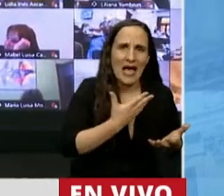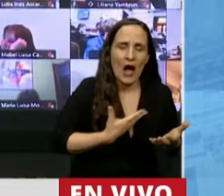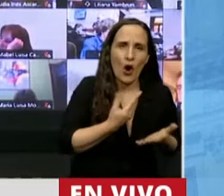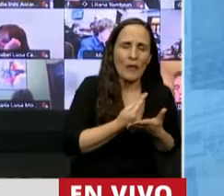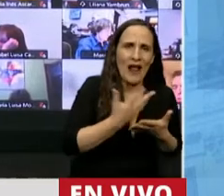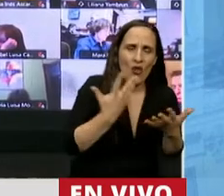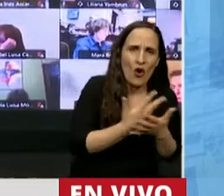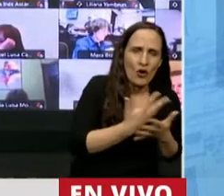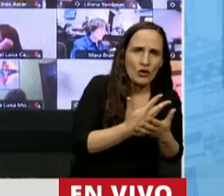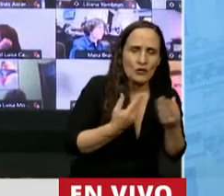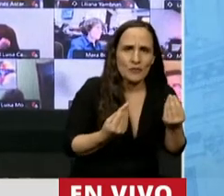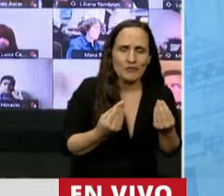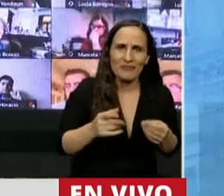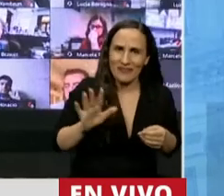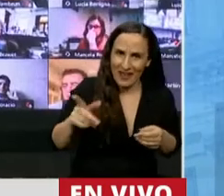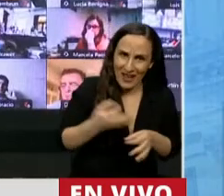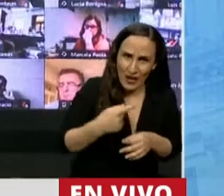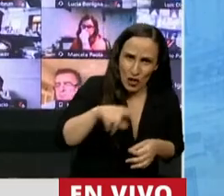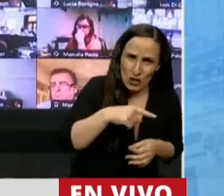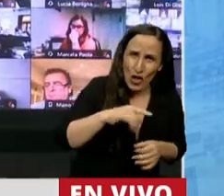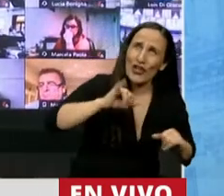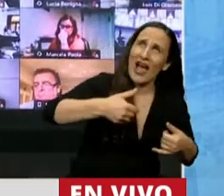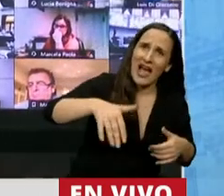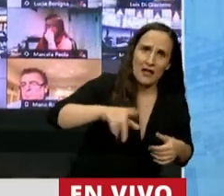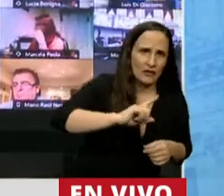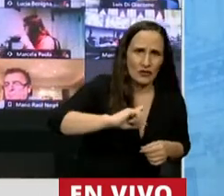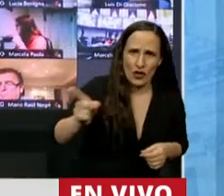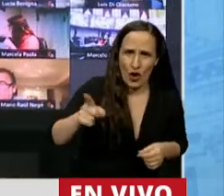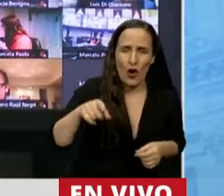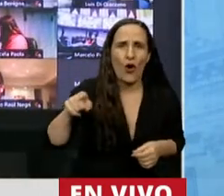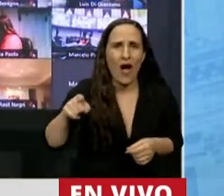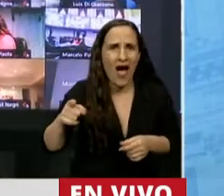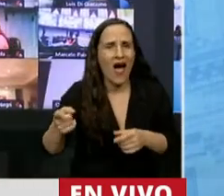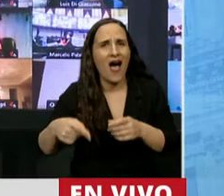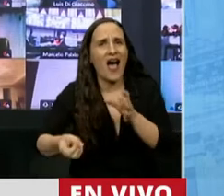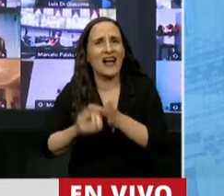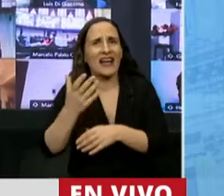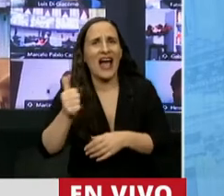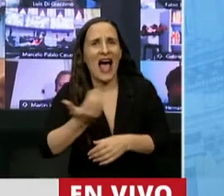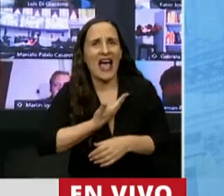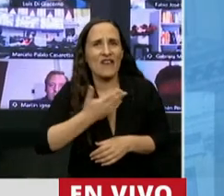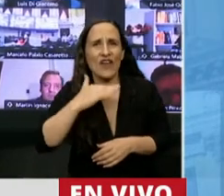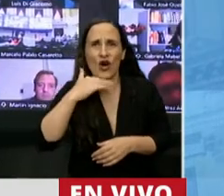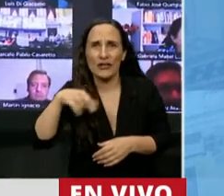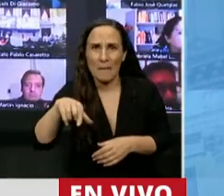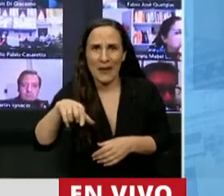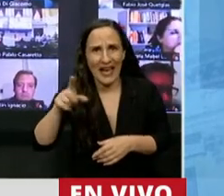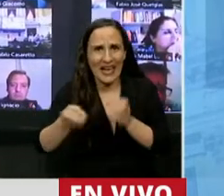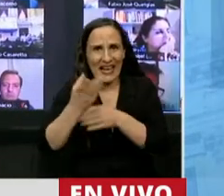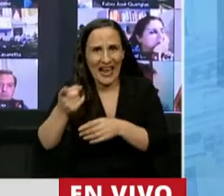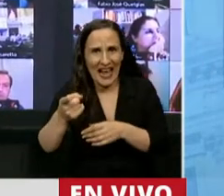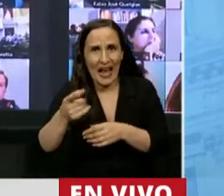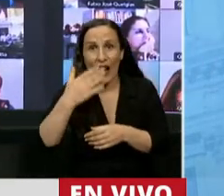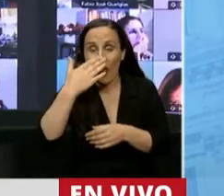No aceptamos lecciones de federalismo a los que crearon las AFJP y después, con la excusa